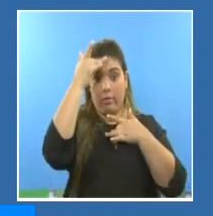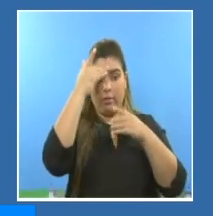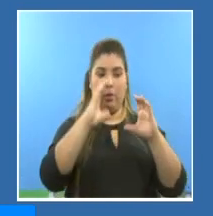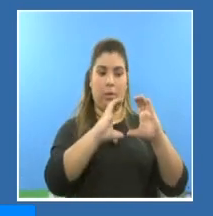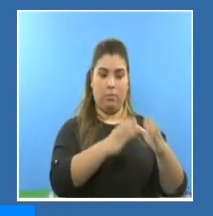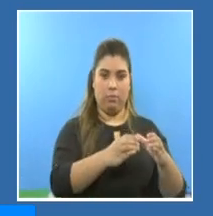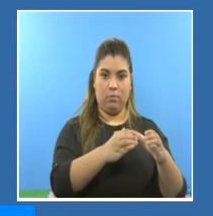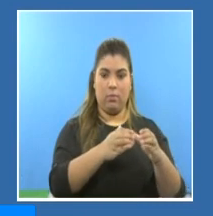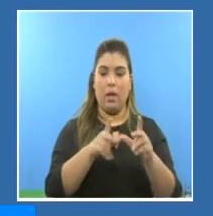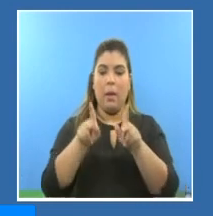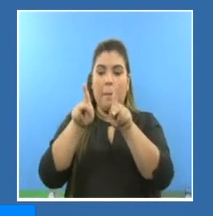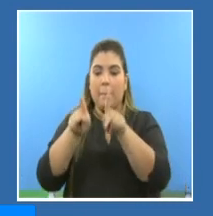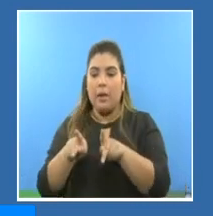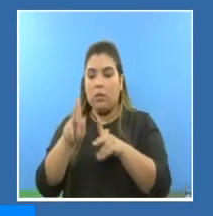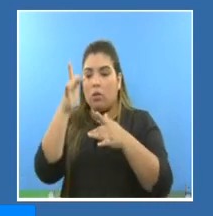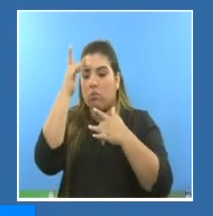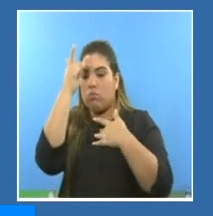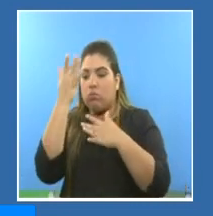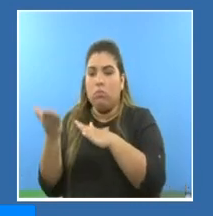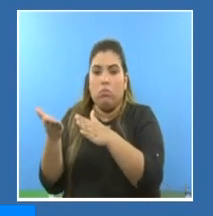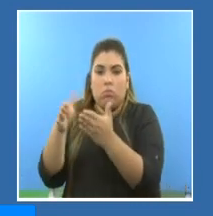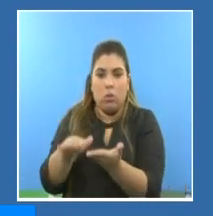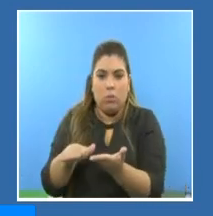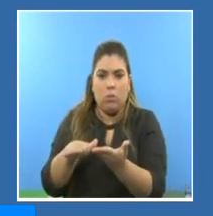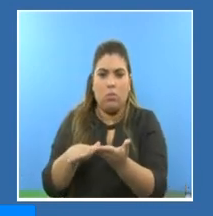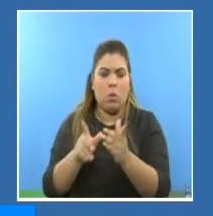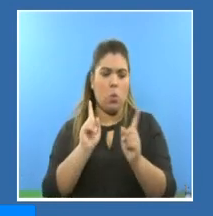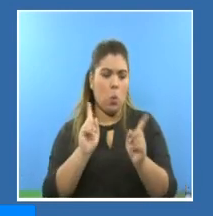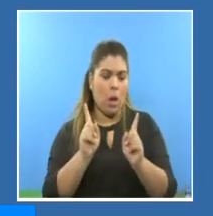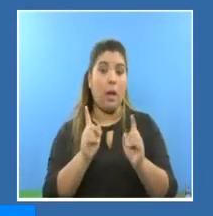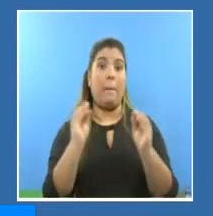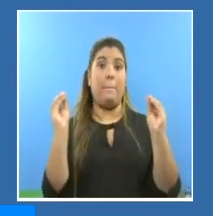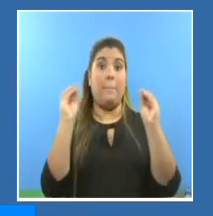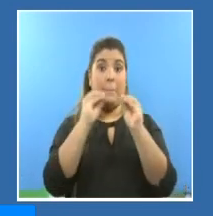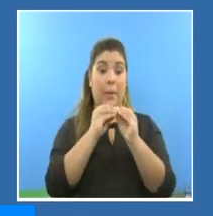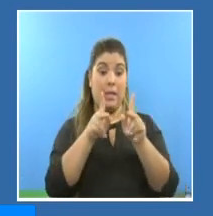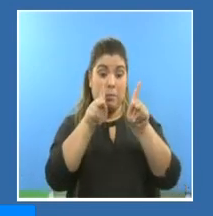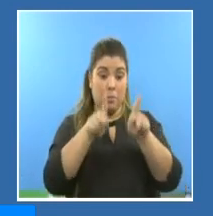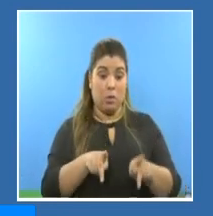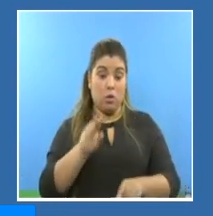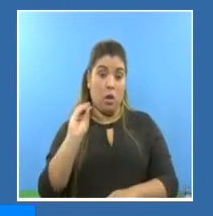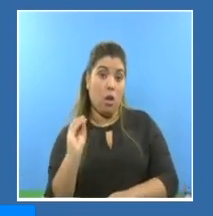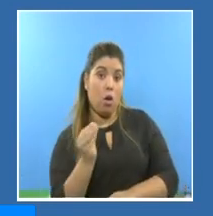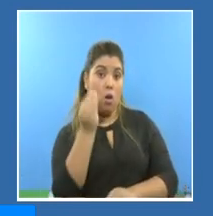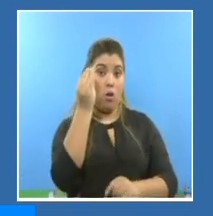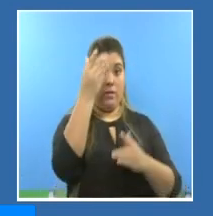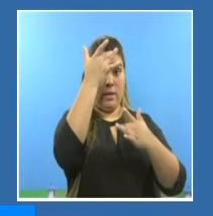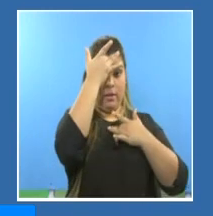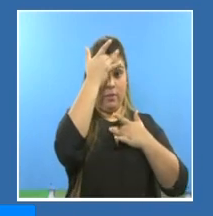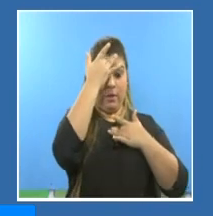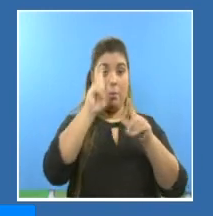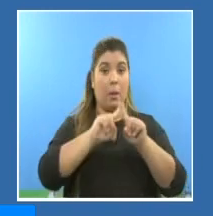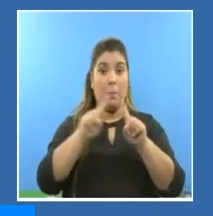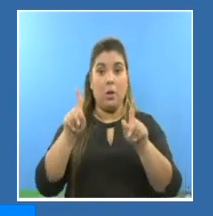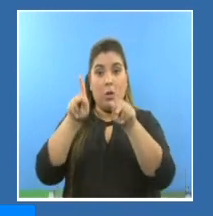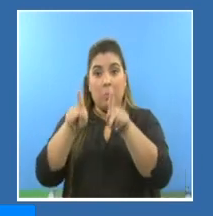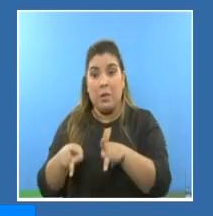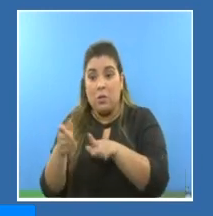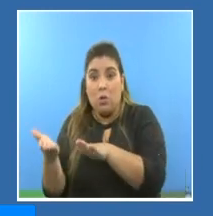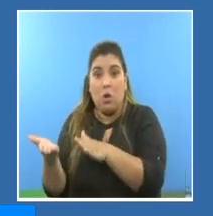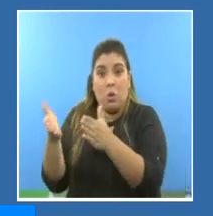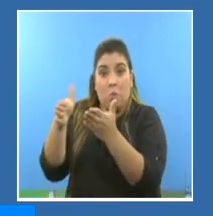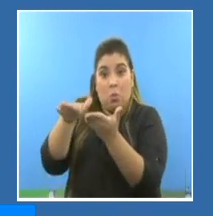lado del grupo etario de 60 y más años, en donde las defunciones